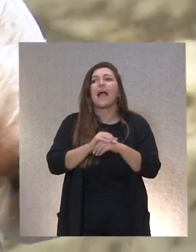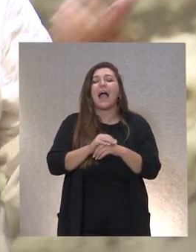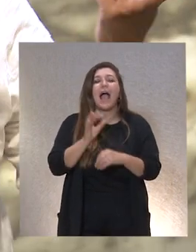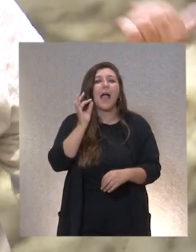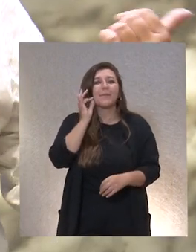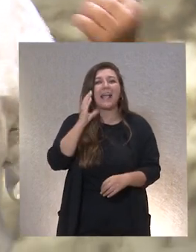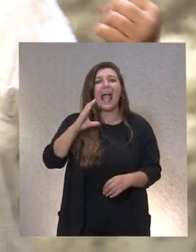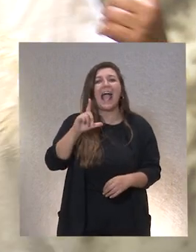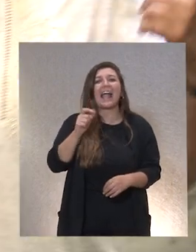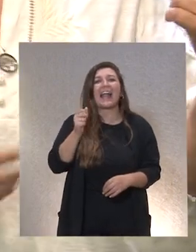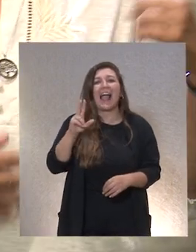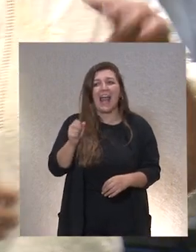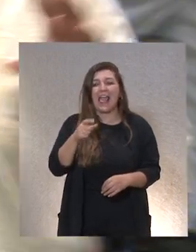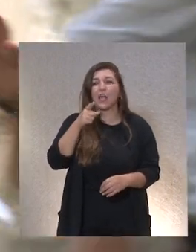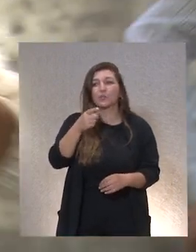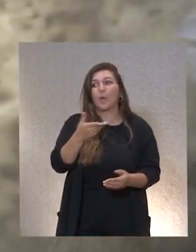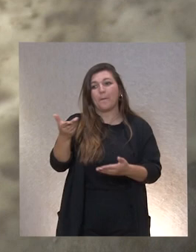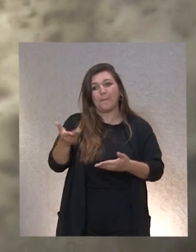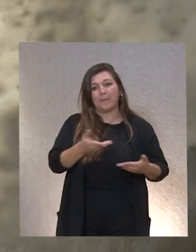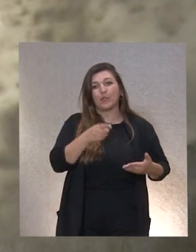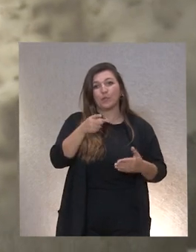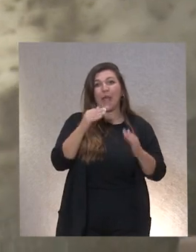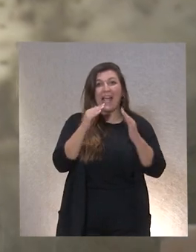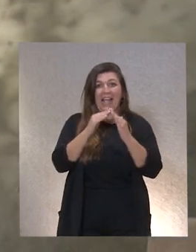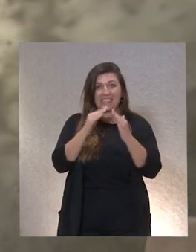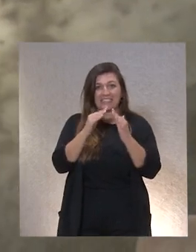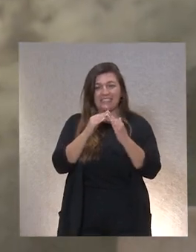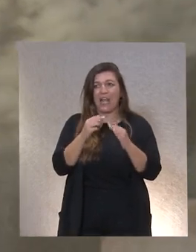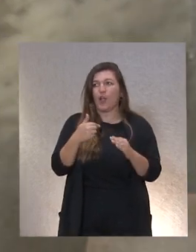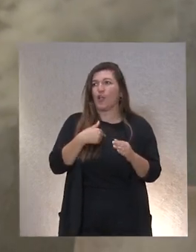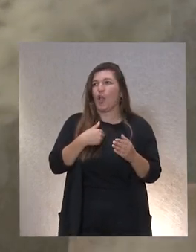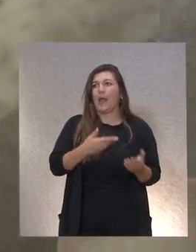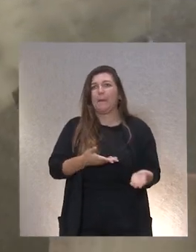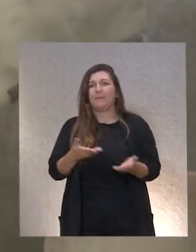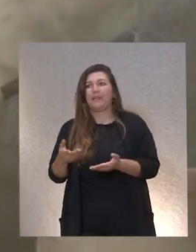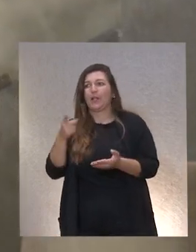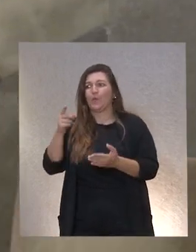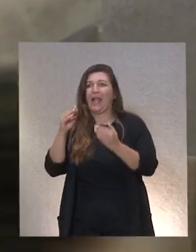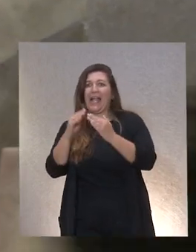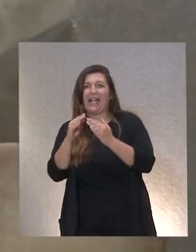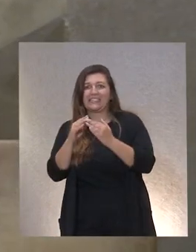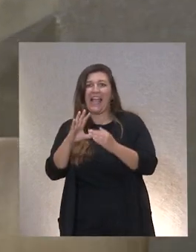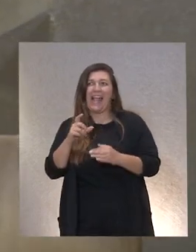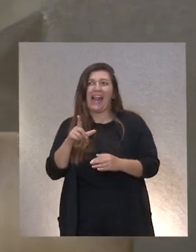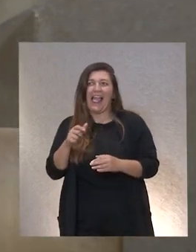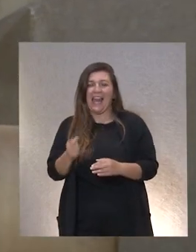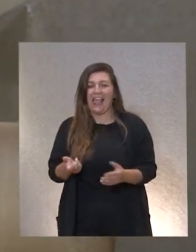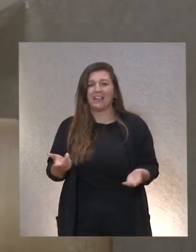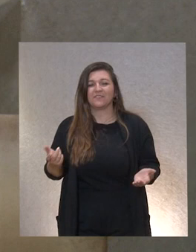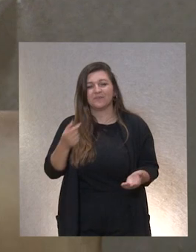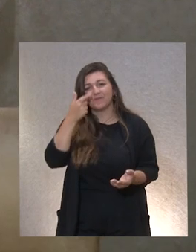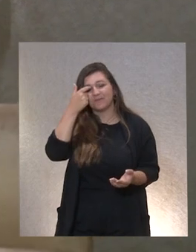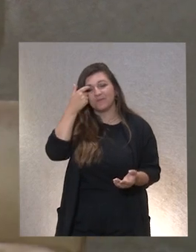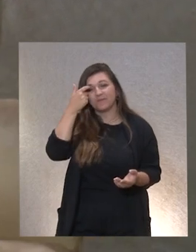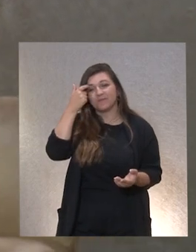subiera a su casa porque miren la osadía mía que estoy invitando a su casa a Clara creo